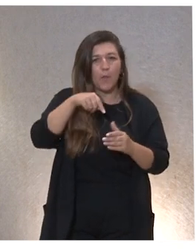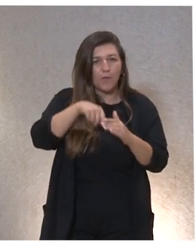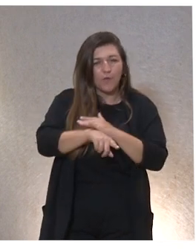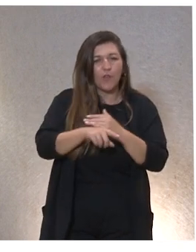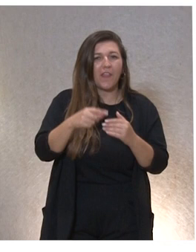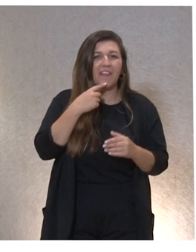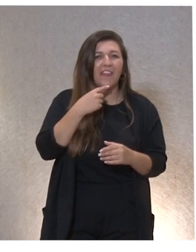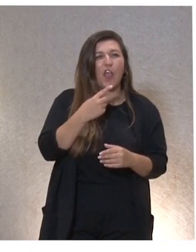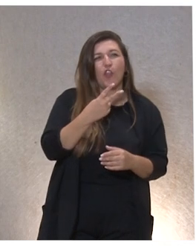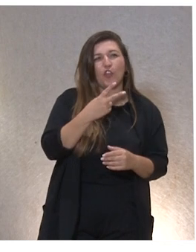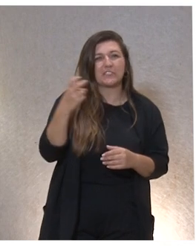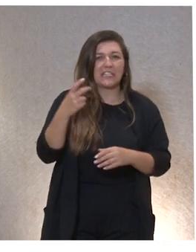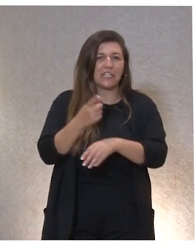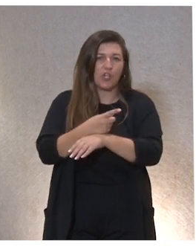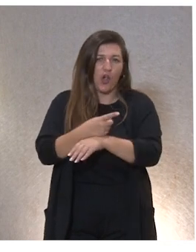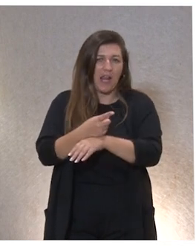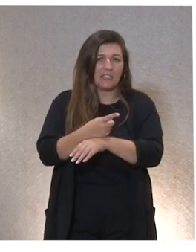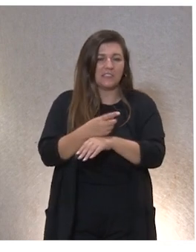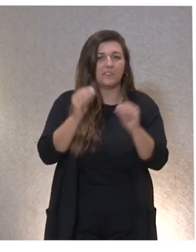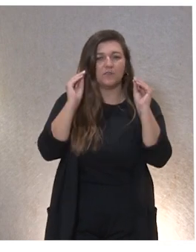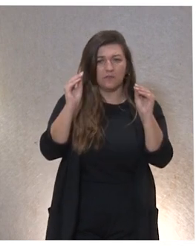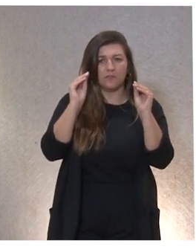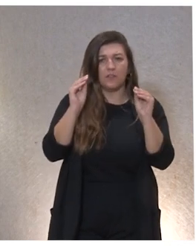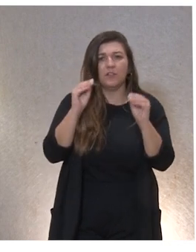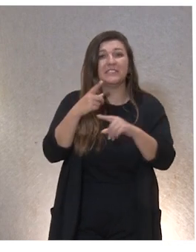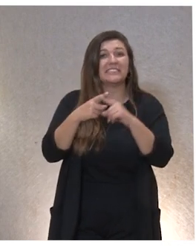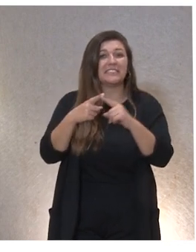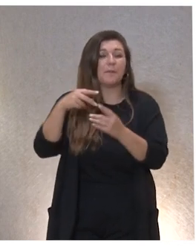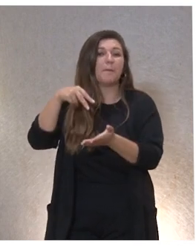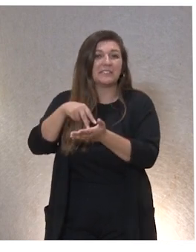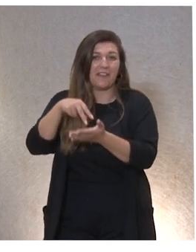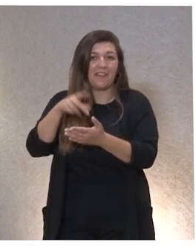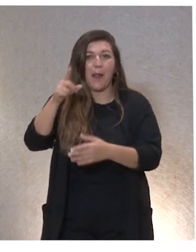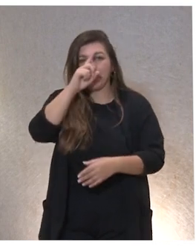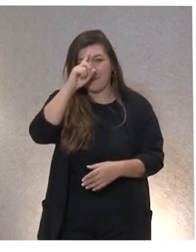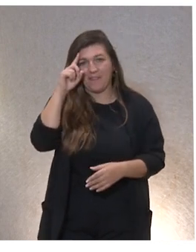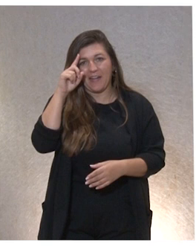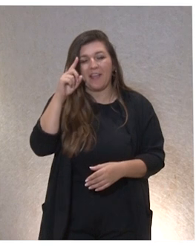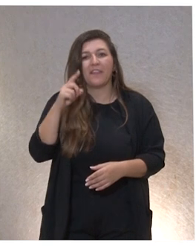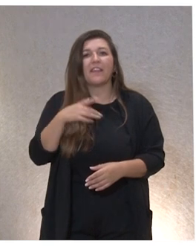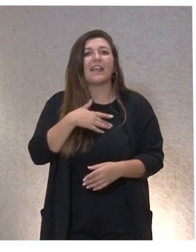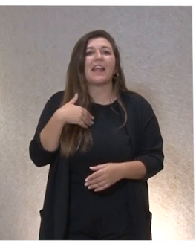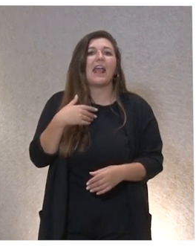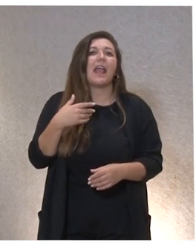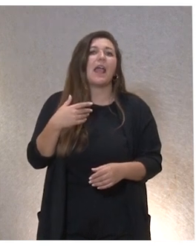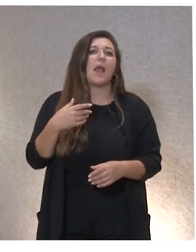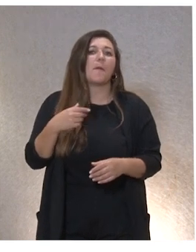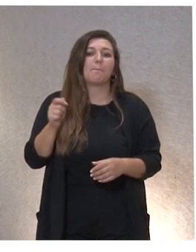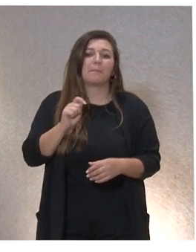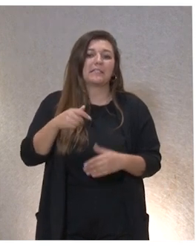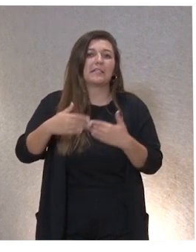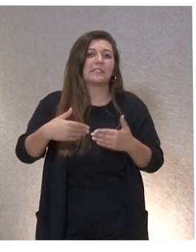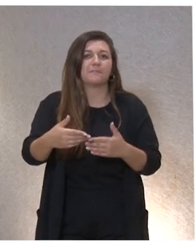torno a 200 horas de formación semipresencial en Madrid que queremos lanzar pues en los próximos meses ¿no?